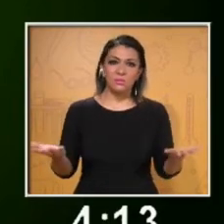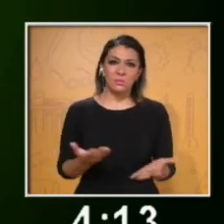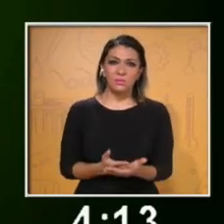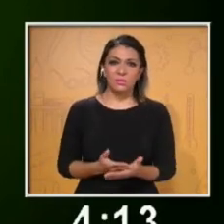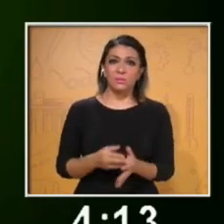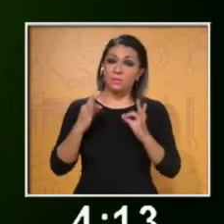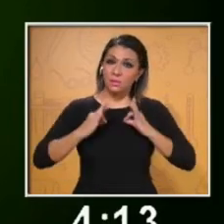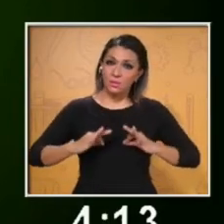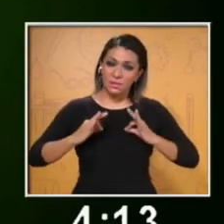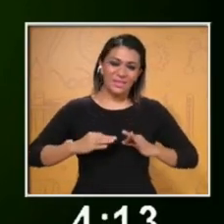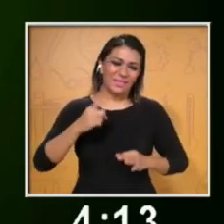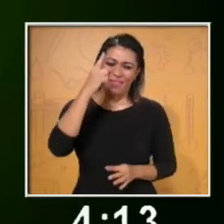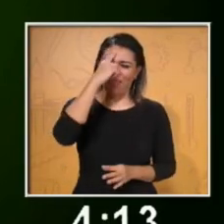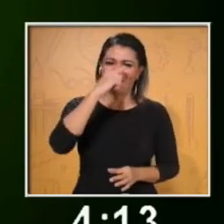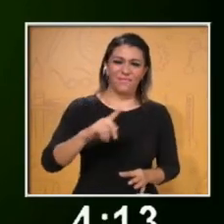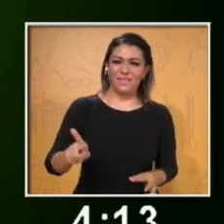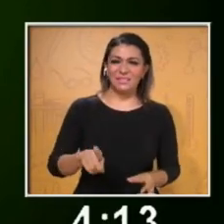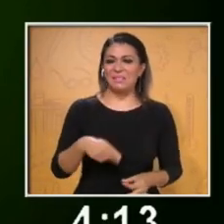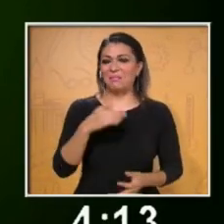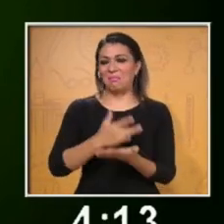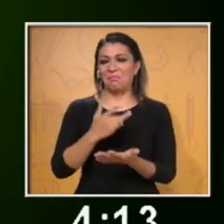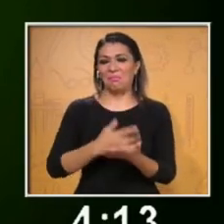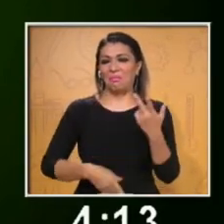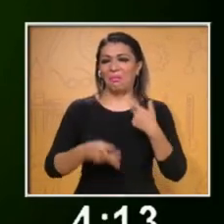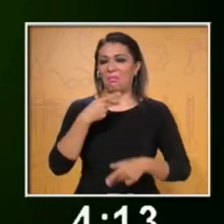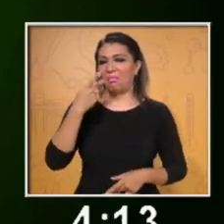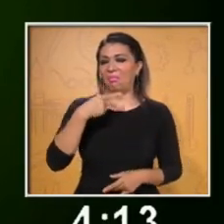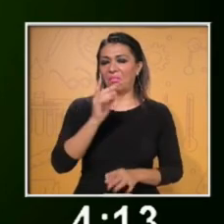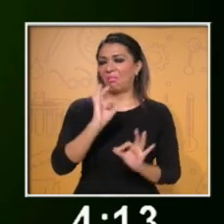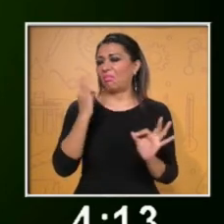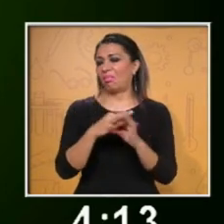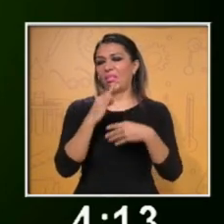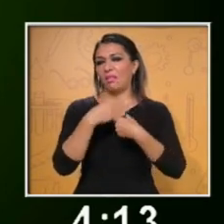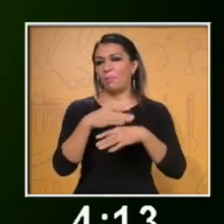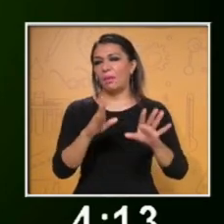el tema es demasiado sencillo. Solo hay que hablar de la igualdad de todos y listo.